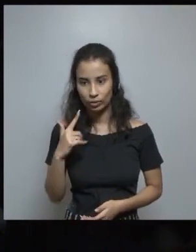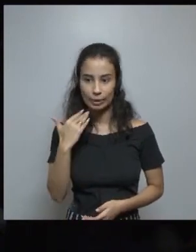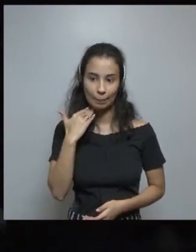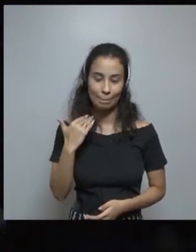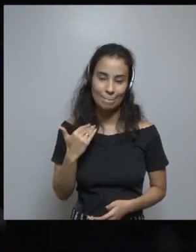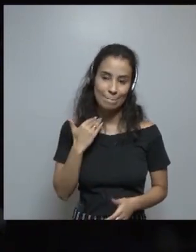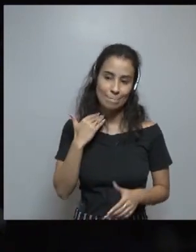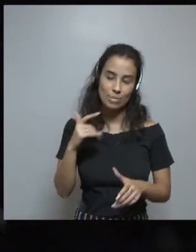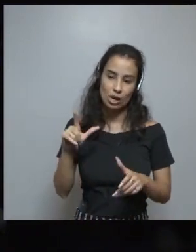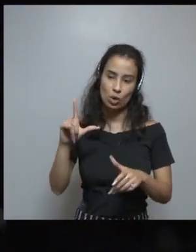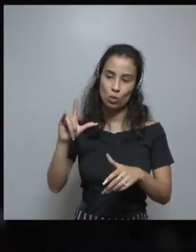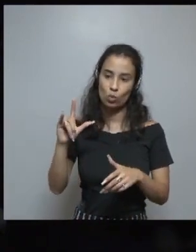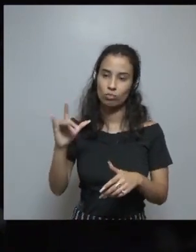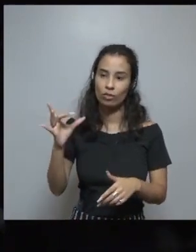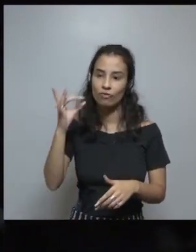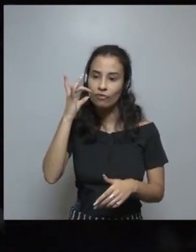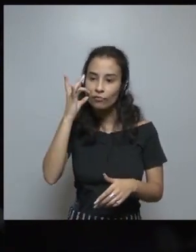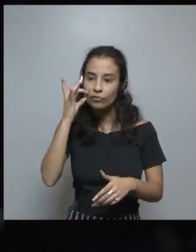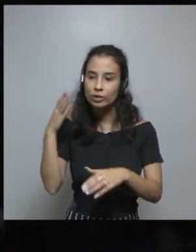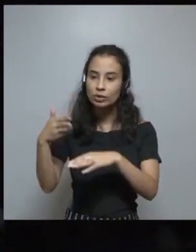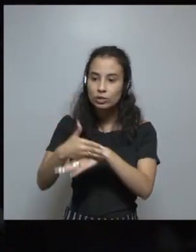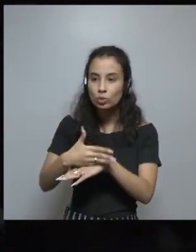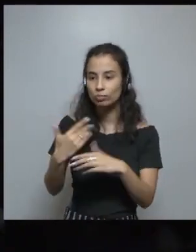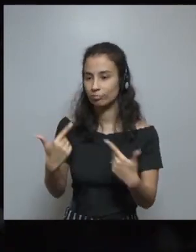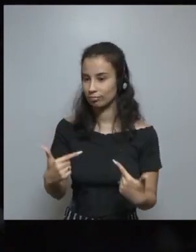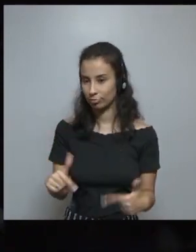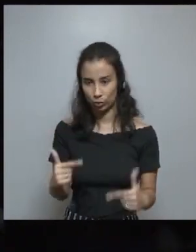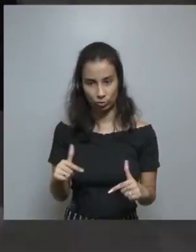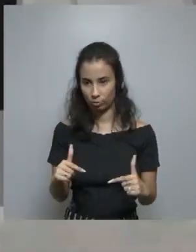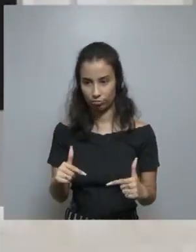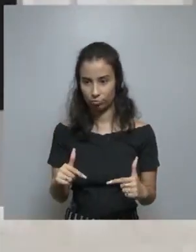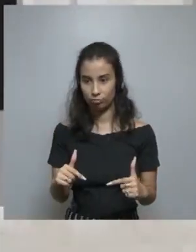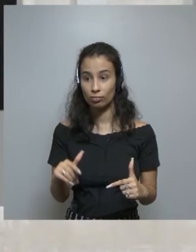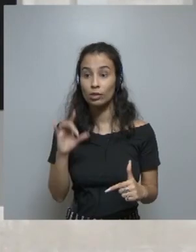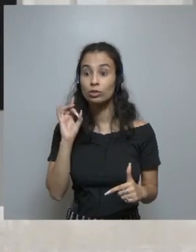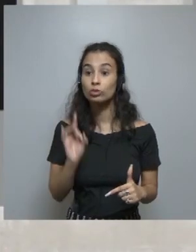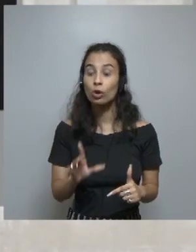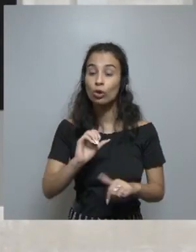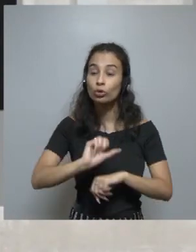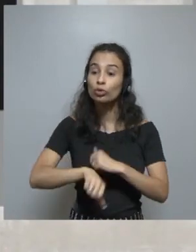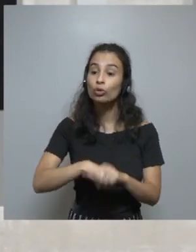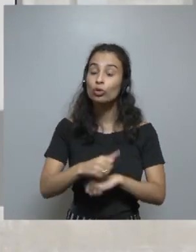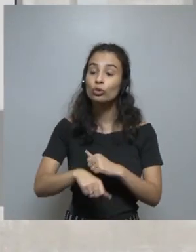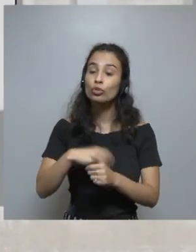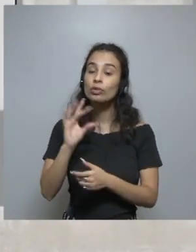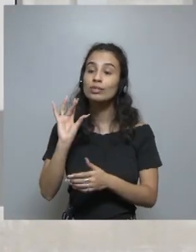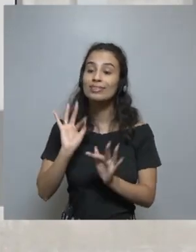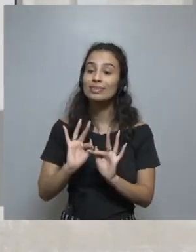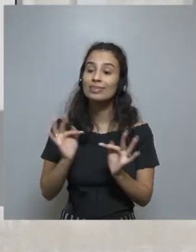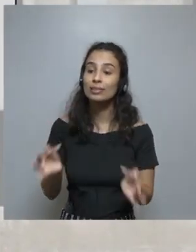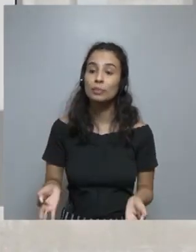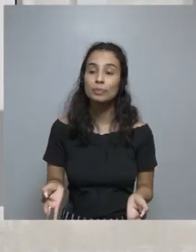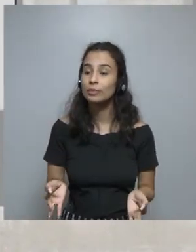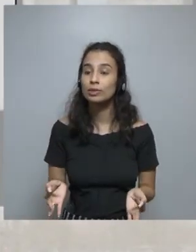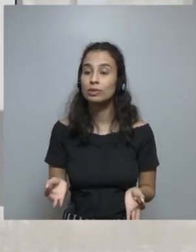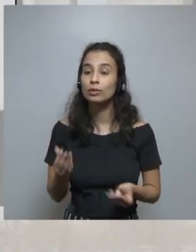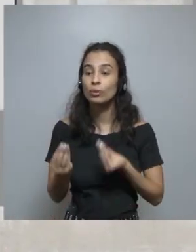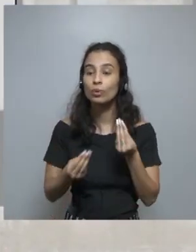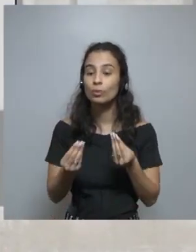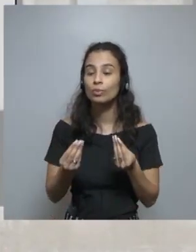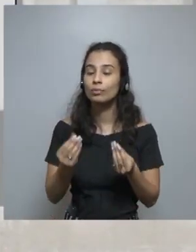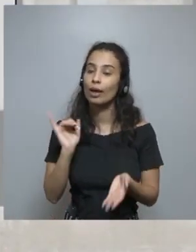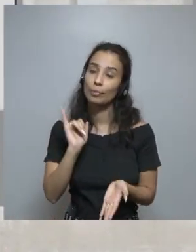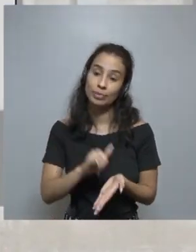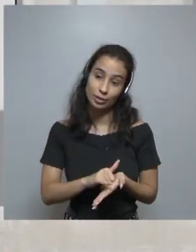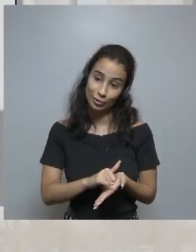Nurevoink no tiene agencias. Decidimos darle toda la simplicidad de la vida financiera a través